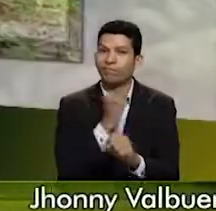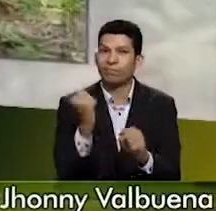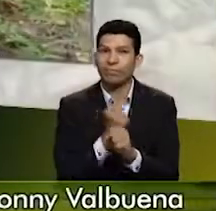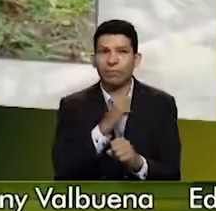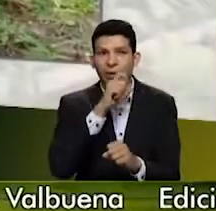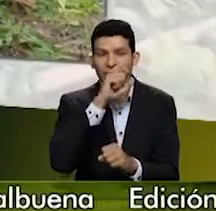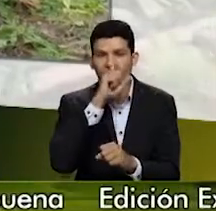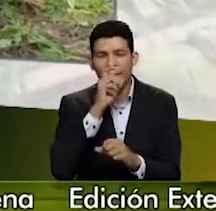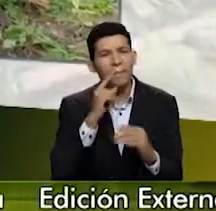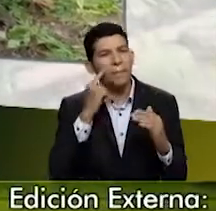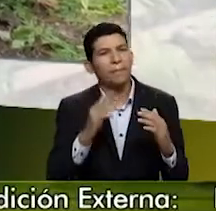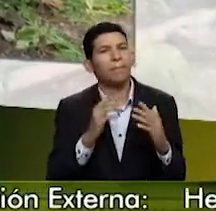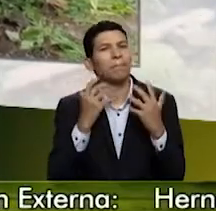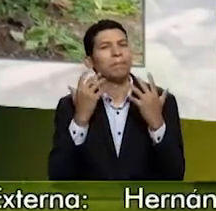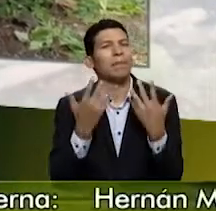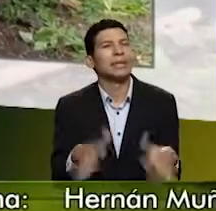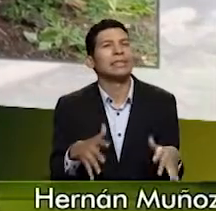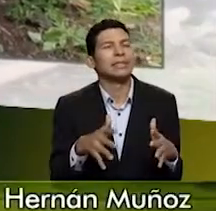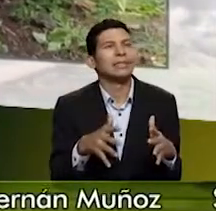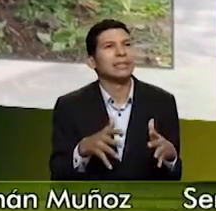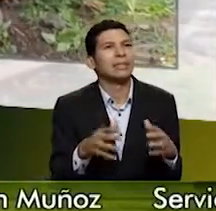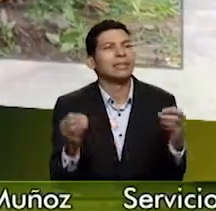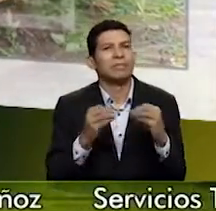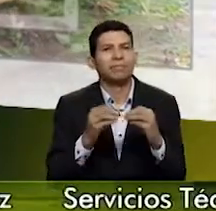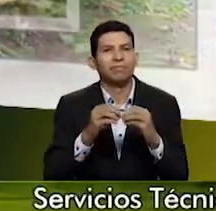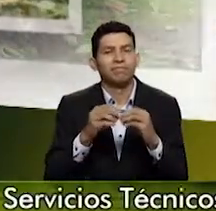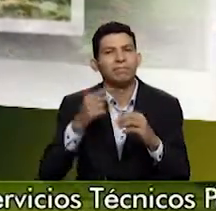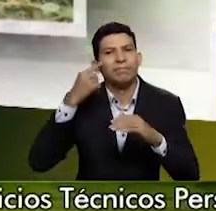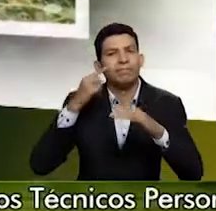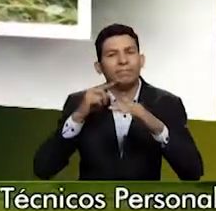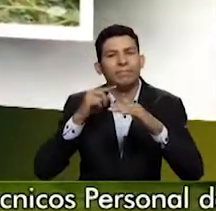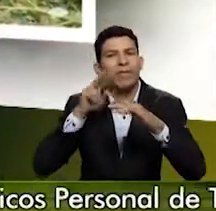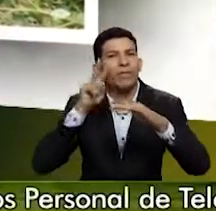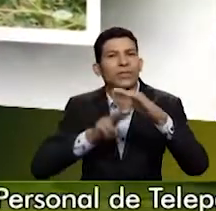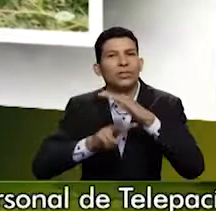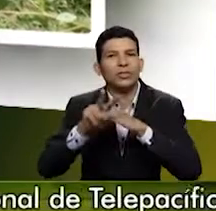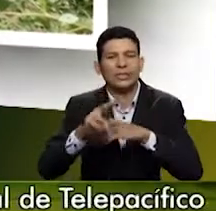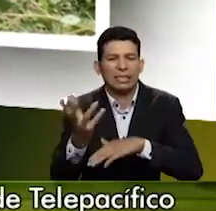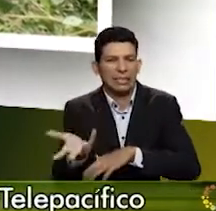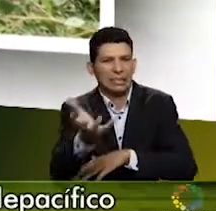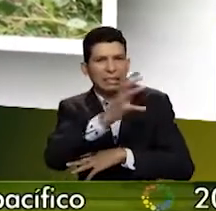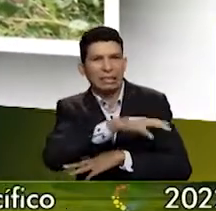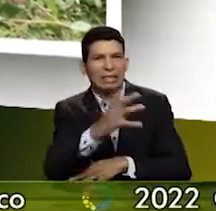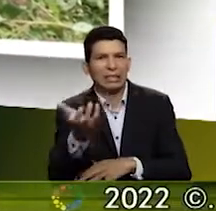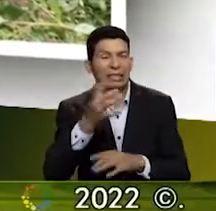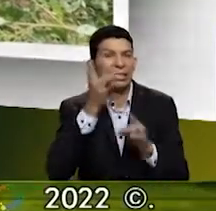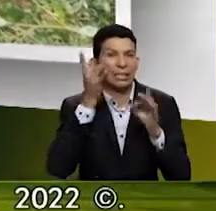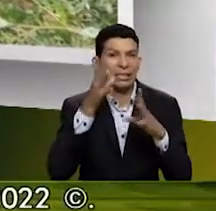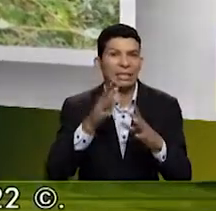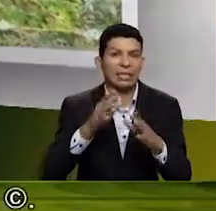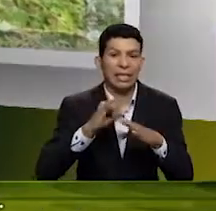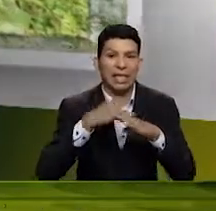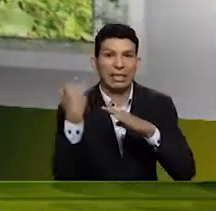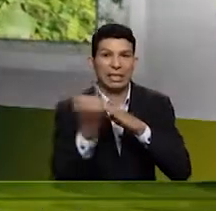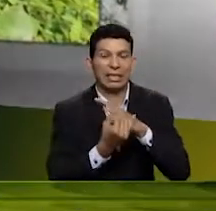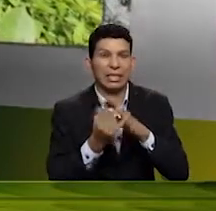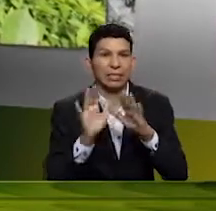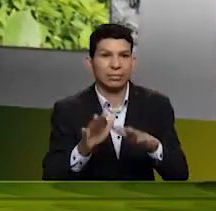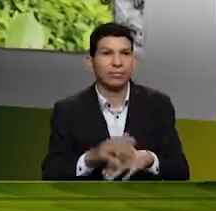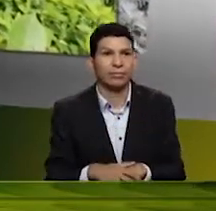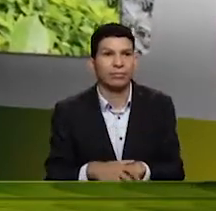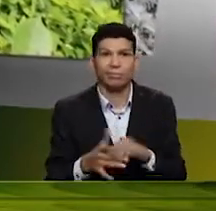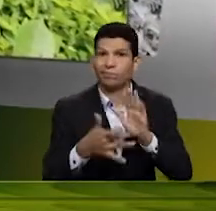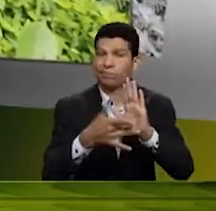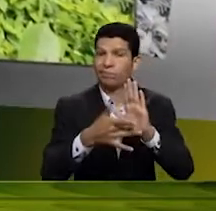Sobre todo, la visualizamos como para que nos ayude a sacar esas matas de pasto tan terribles caes a Islas Allá y pues muestra